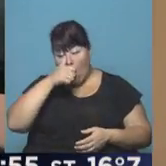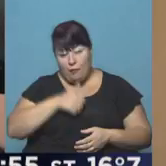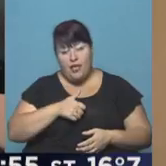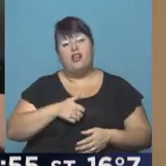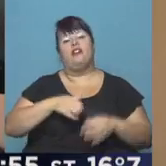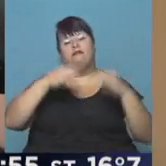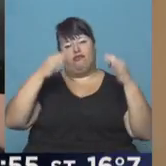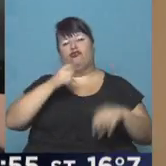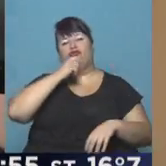vamos a ver el sol.